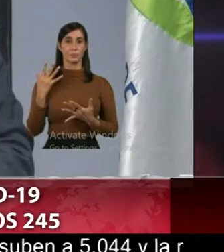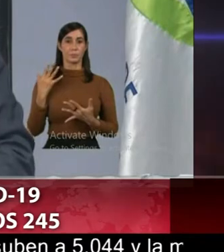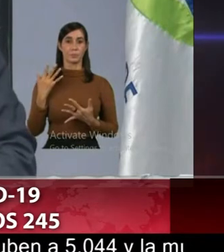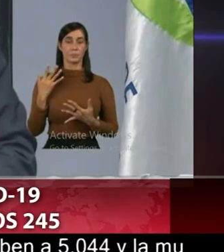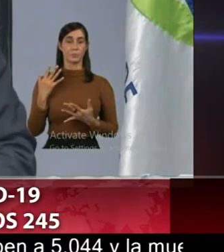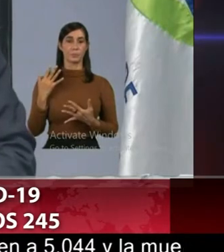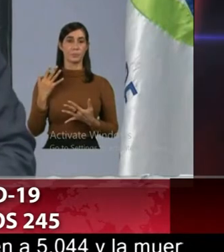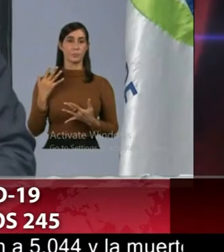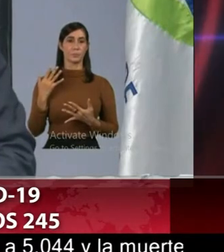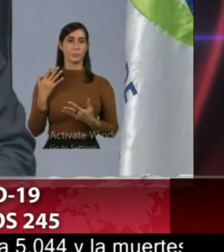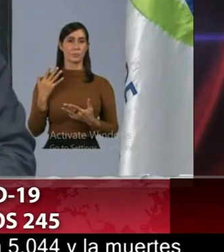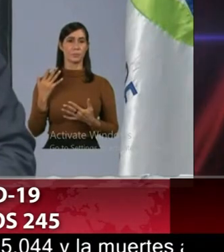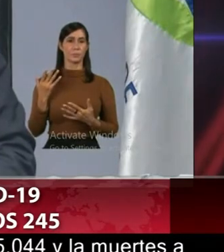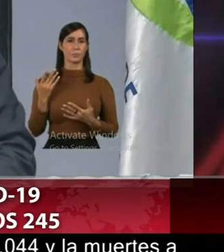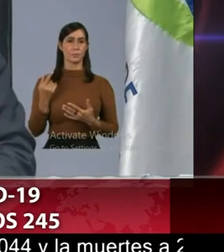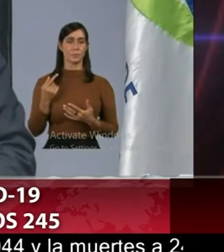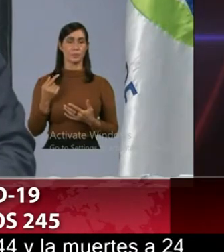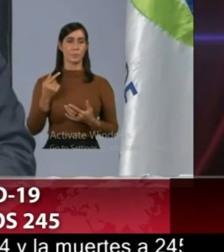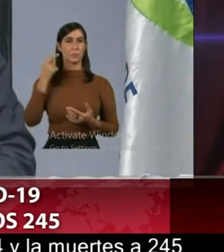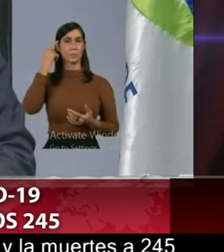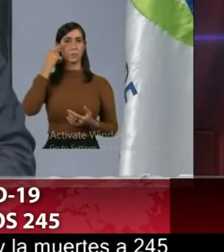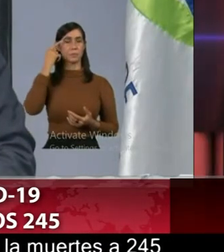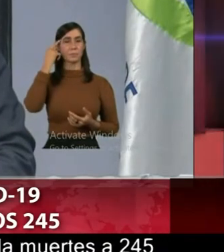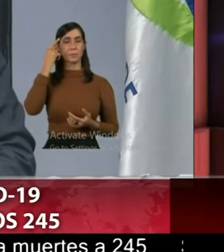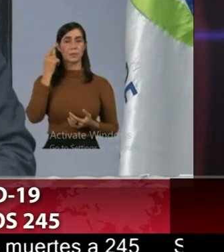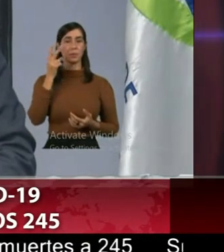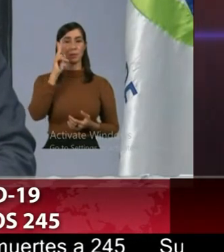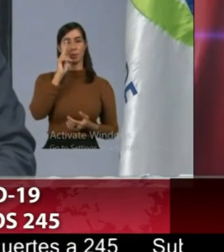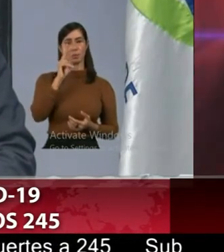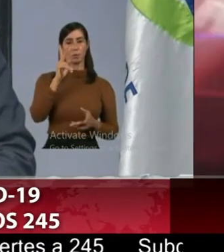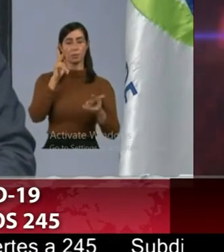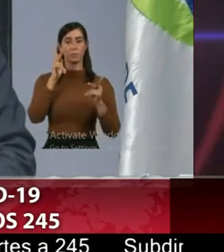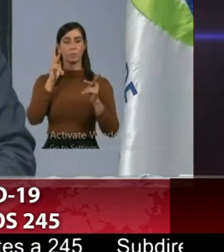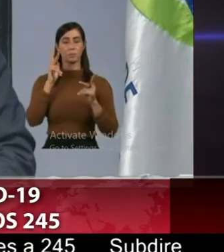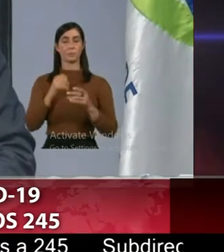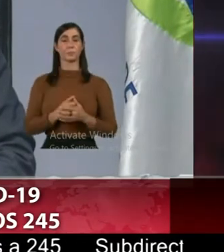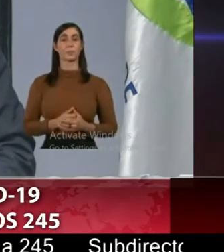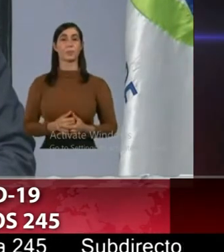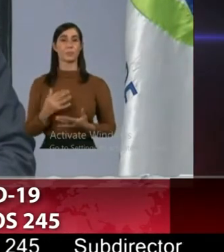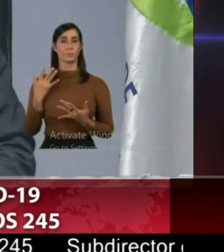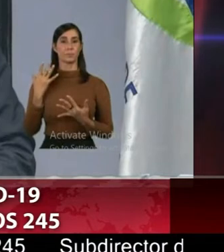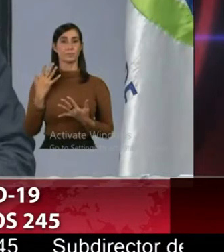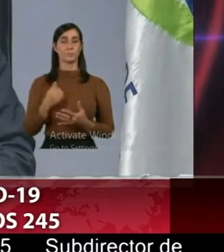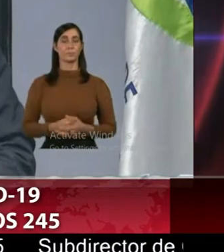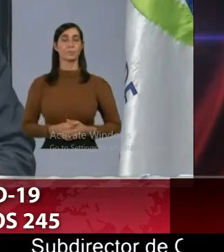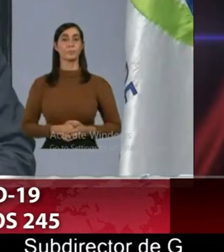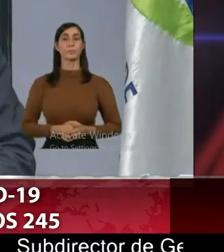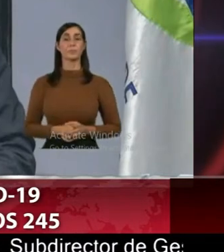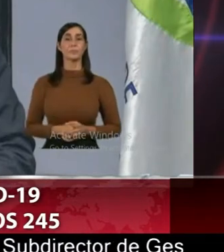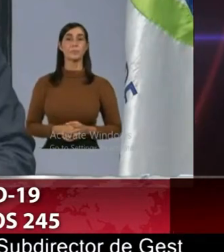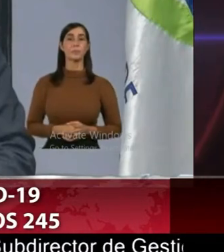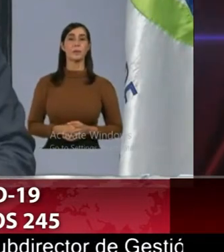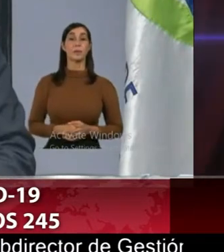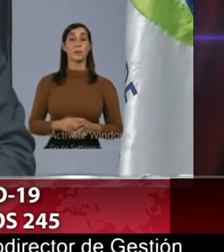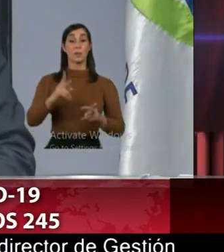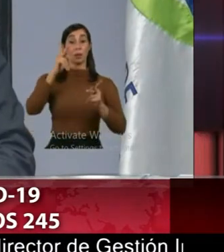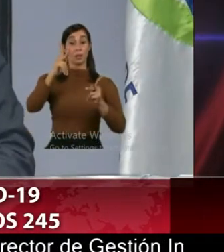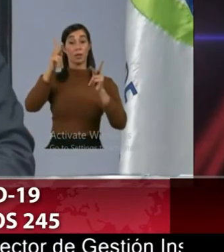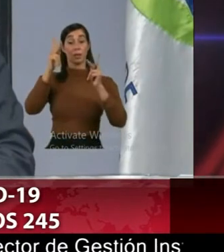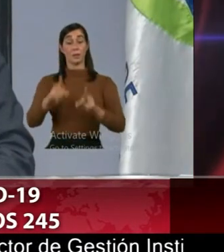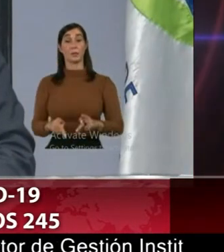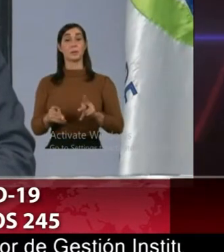tengo entendido que dos casos se han hecho estos levantamientos que usted menciona